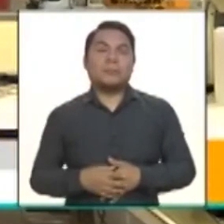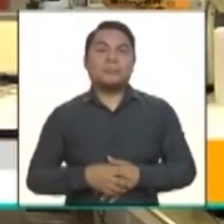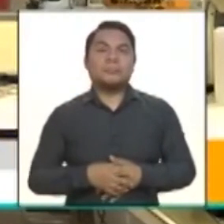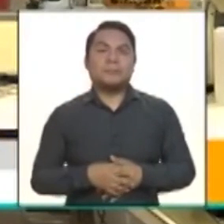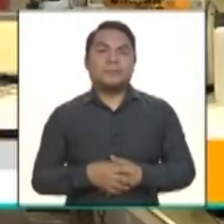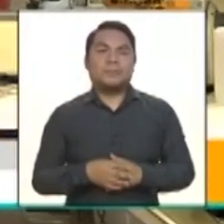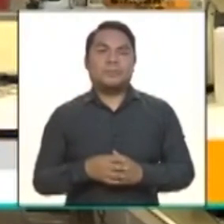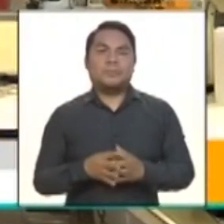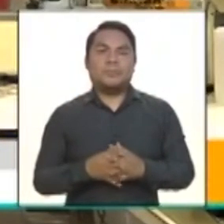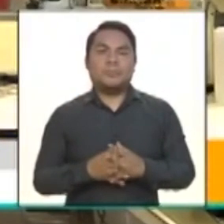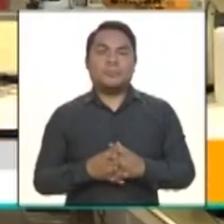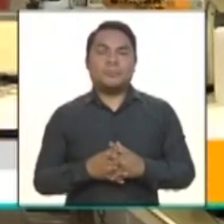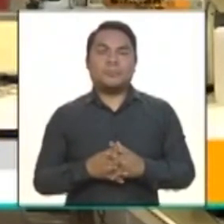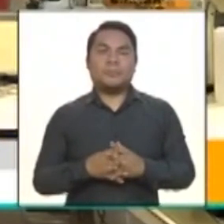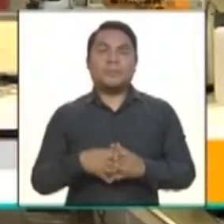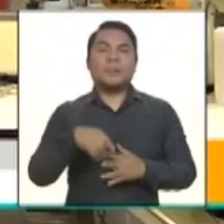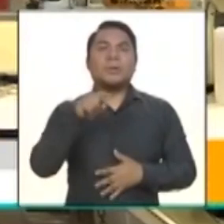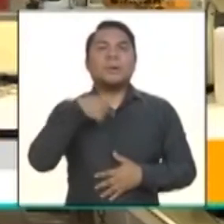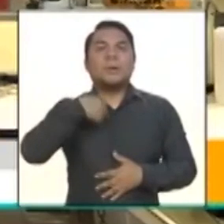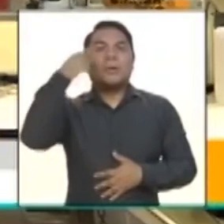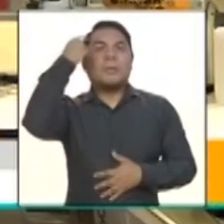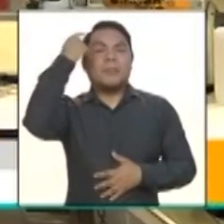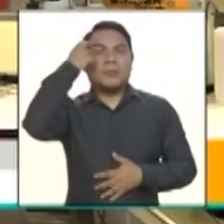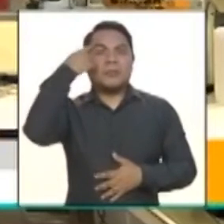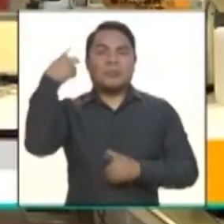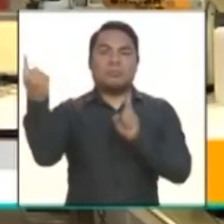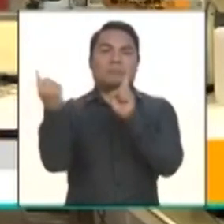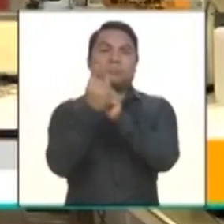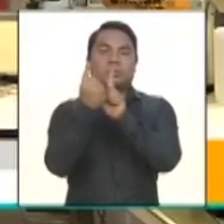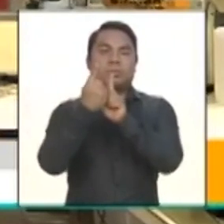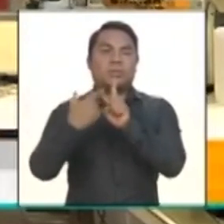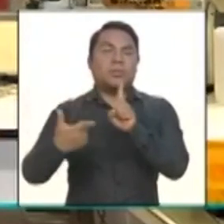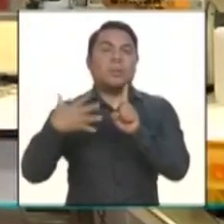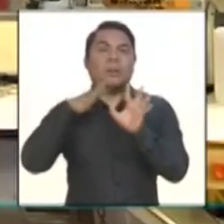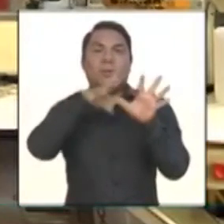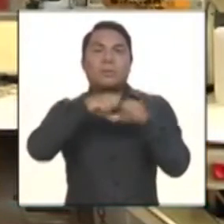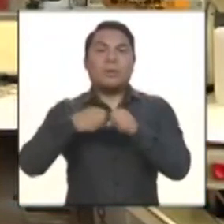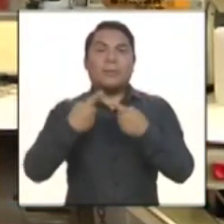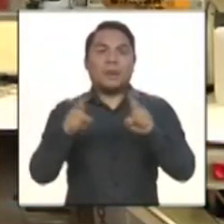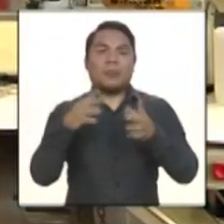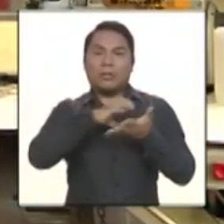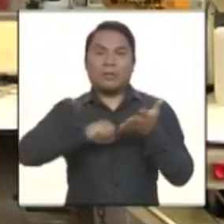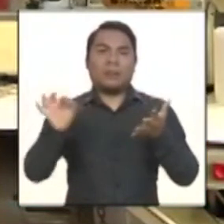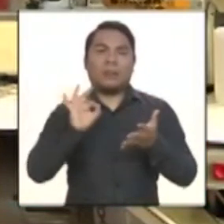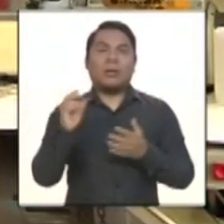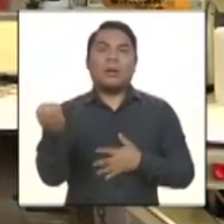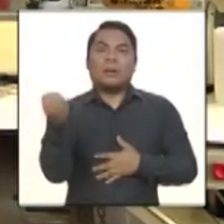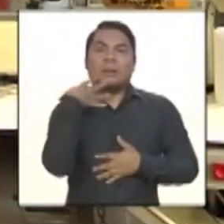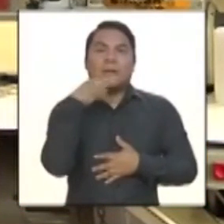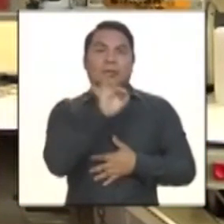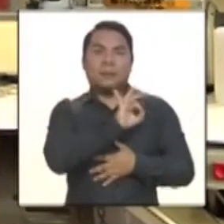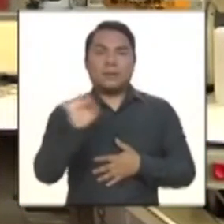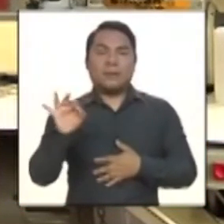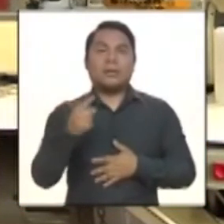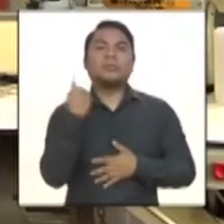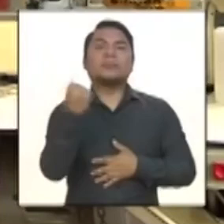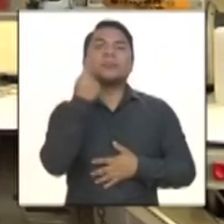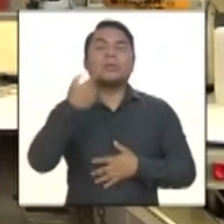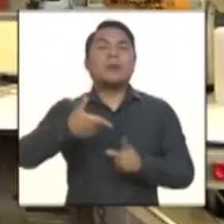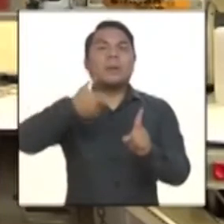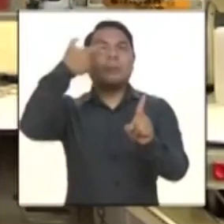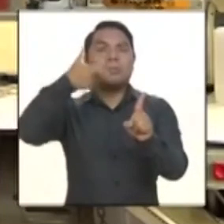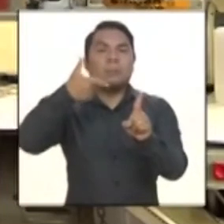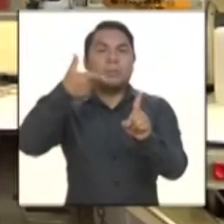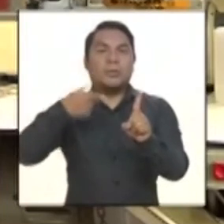pienso que me han asaltado, pero no se llevaron nada, no me dijeron nada y me dispararon